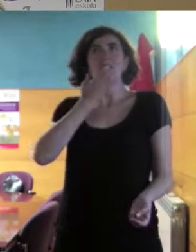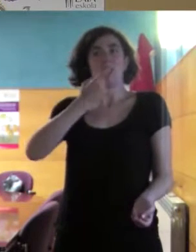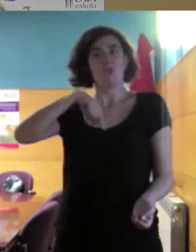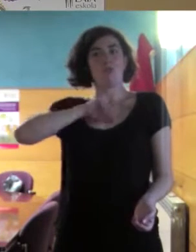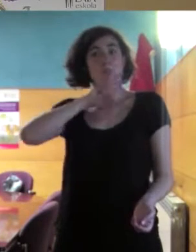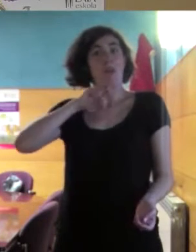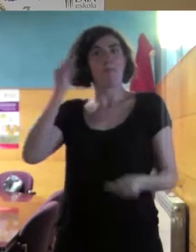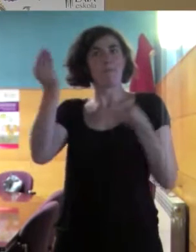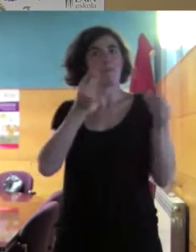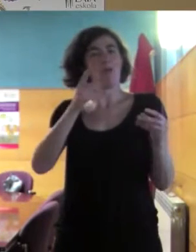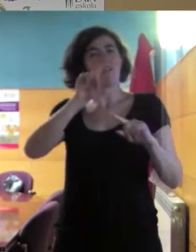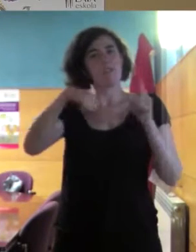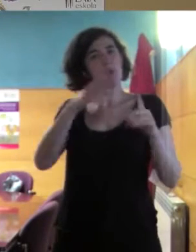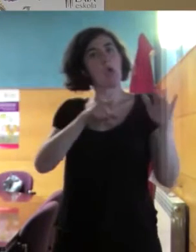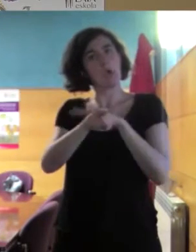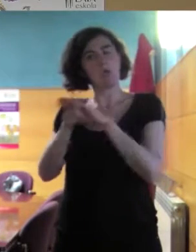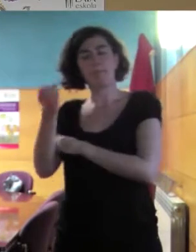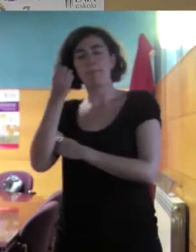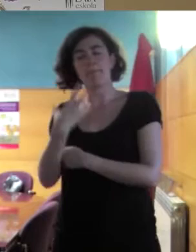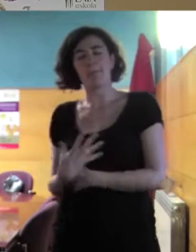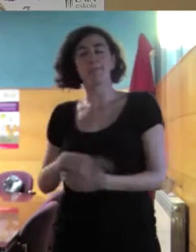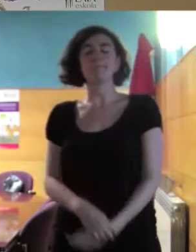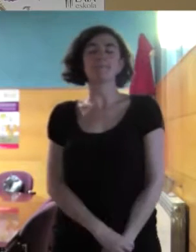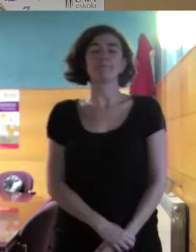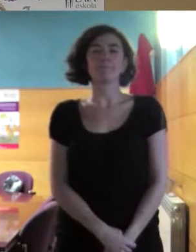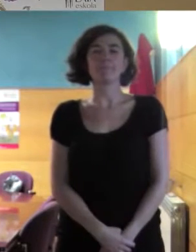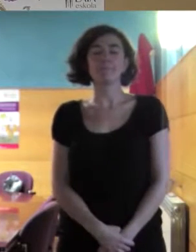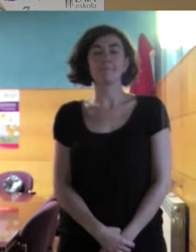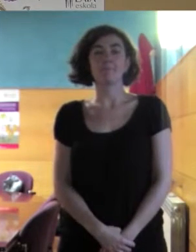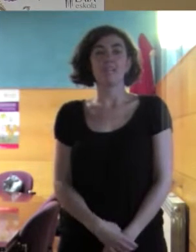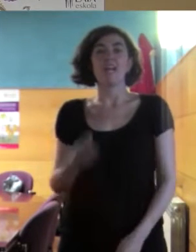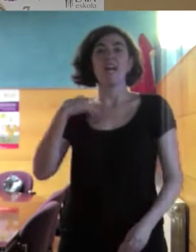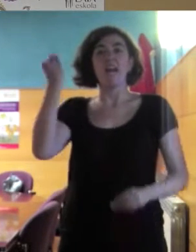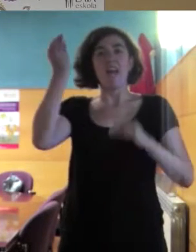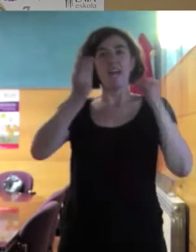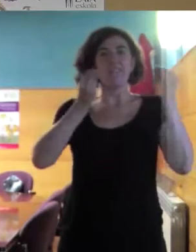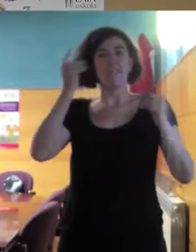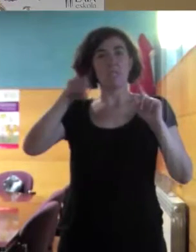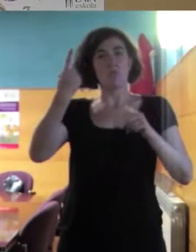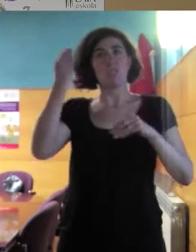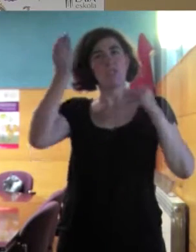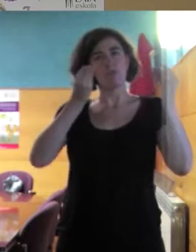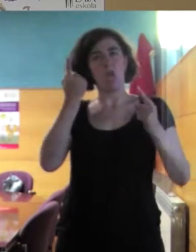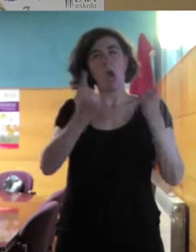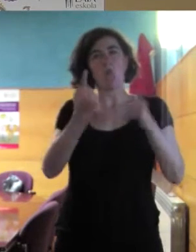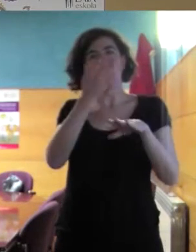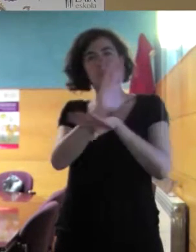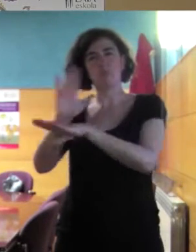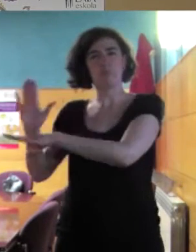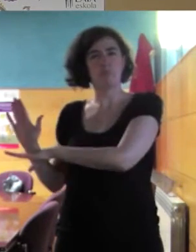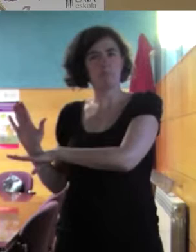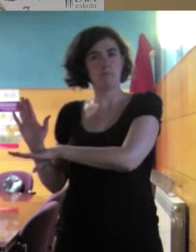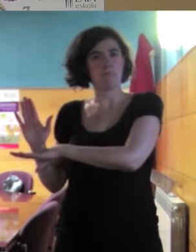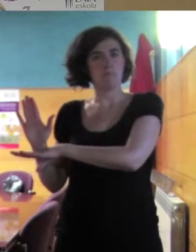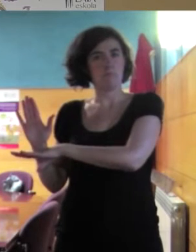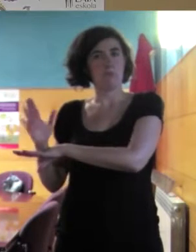a entender que muchas cosas de las que propongo, o algunas reflexiones que os voy a proponer, pues están unidas a este marco